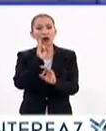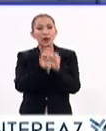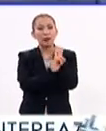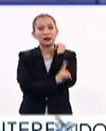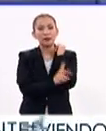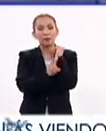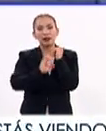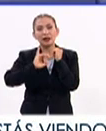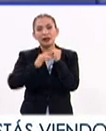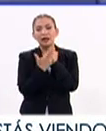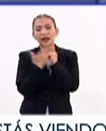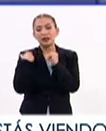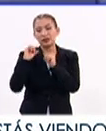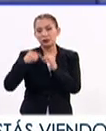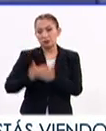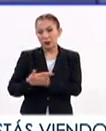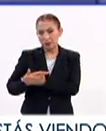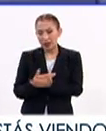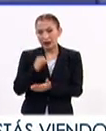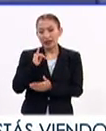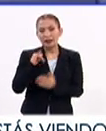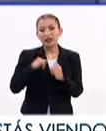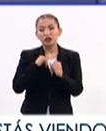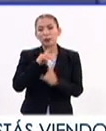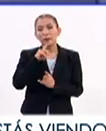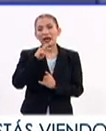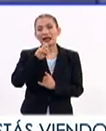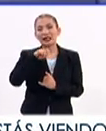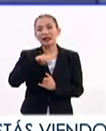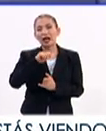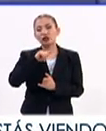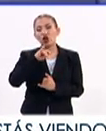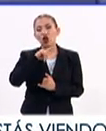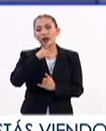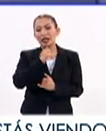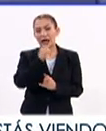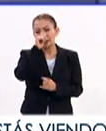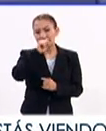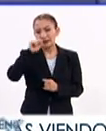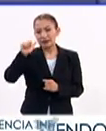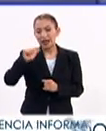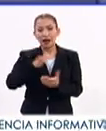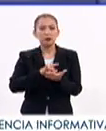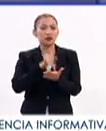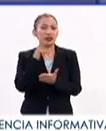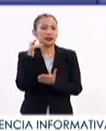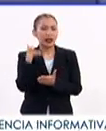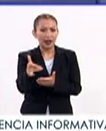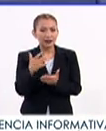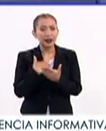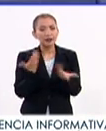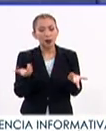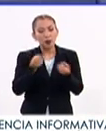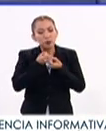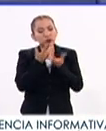Embarazadas con VIH, SIDA y sus recién nacidos del Instituto Nacional de Perinatología de la Secretaría de Salud. Le agradecemos muchísimo que haya compartido con nosotros esta